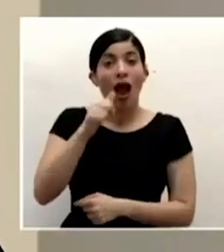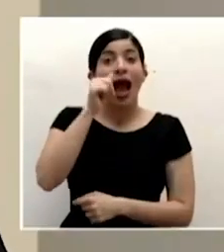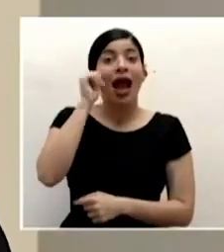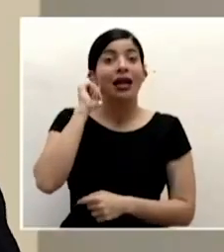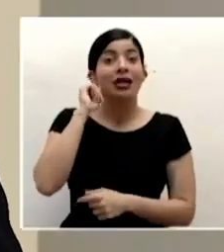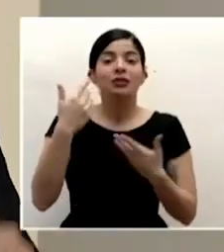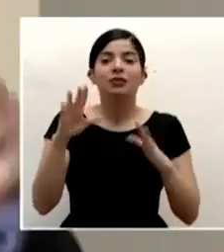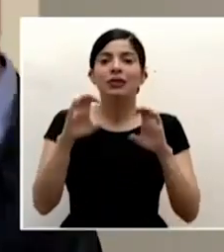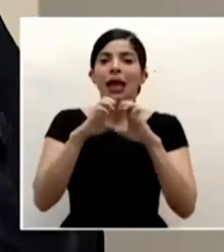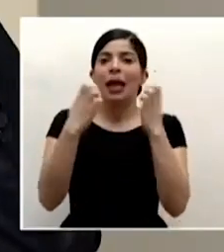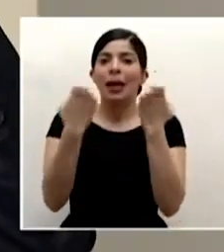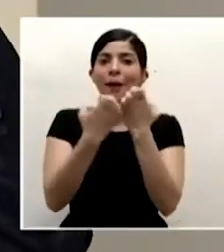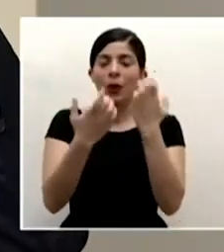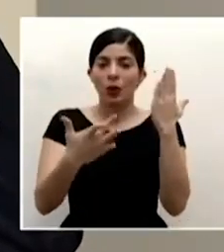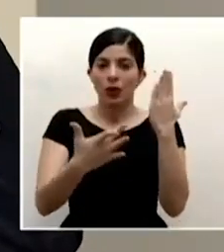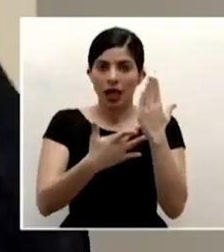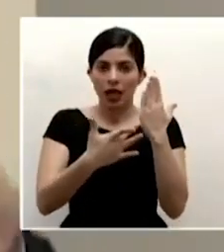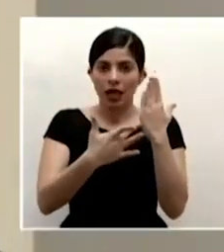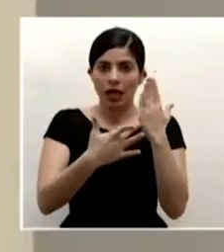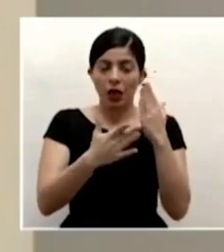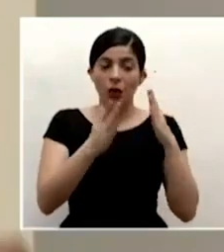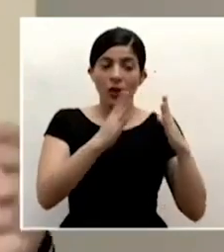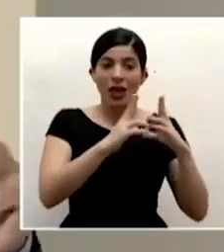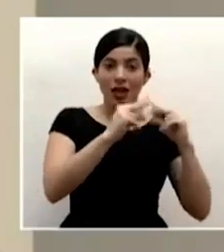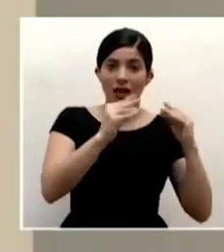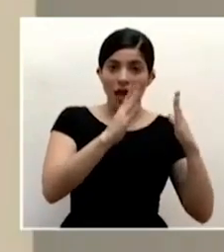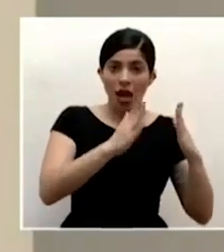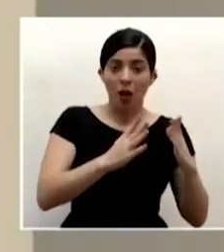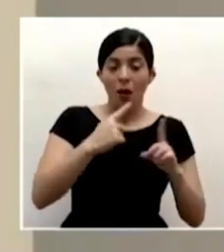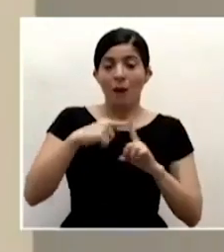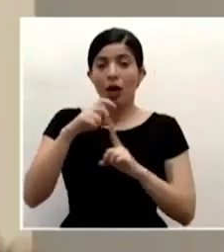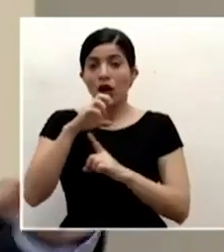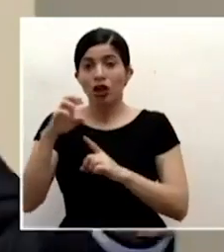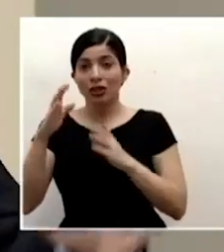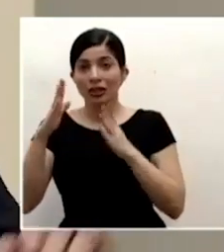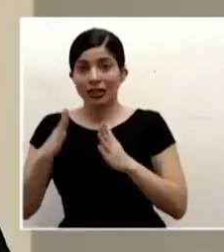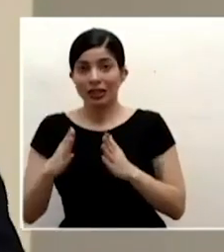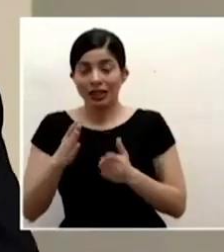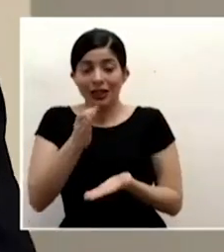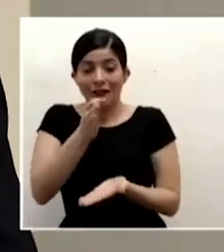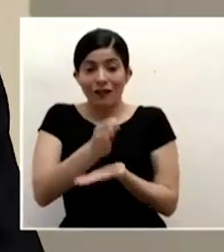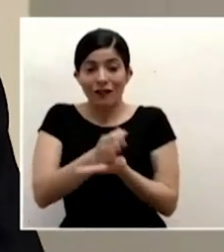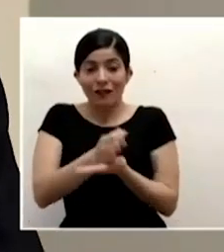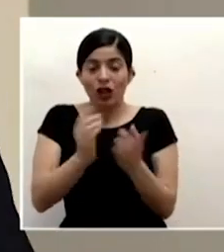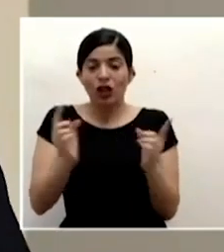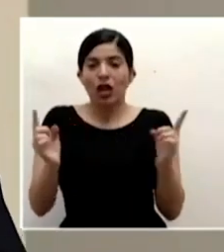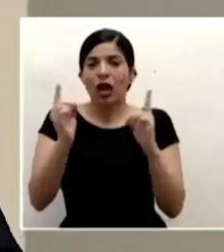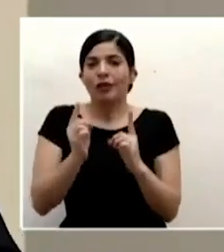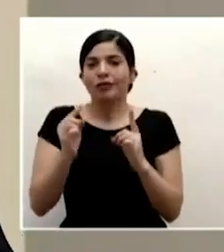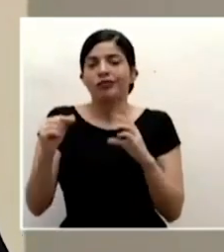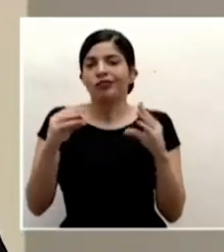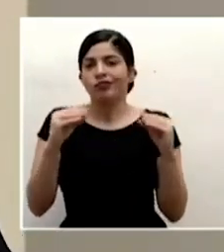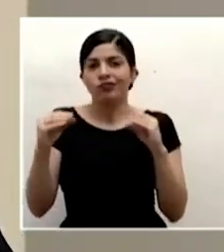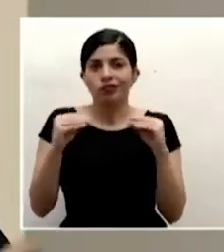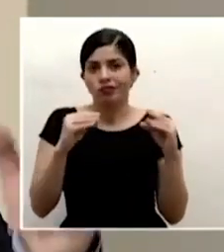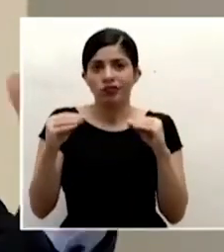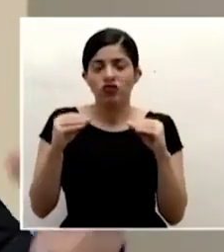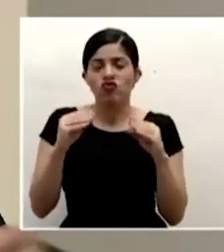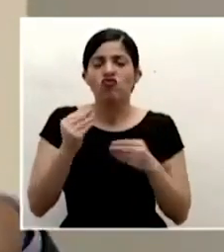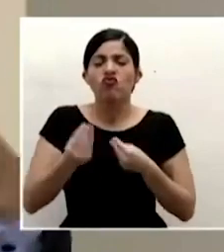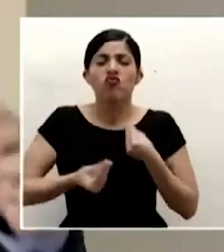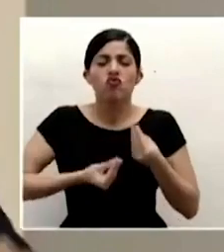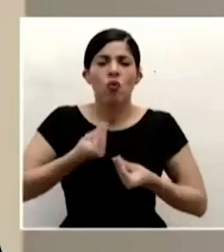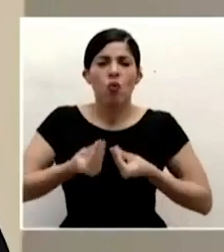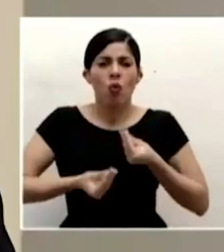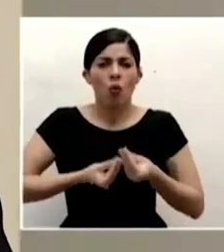equipos técnicos tanto del lado nicaragüense como costarricense en frontera han estado también conversando sobre cómo